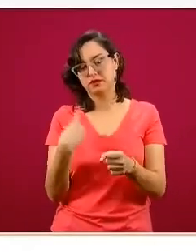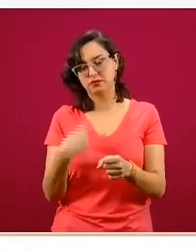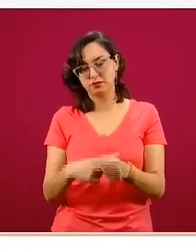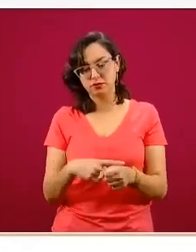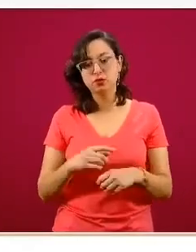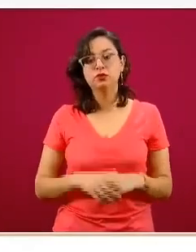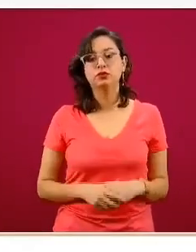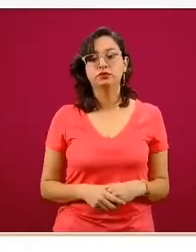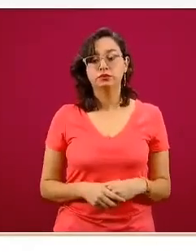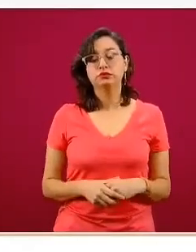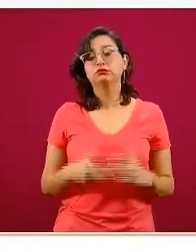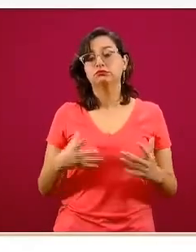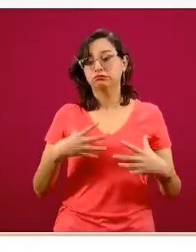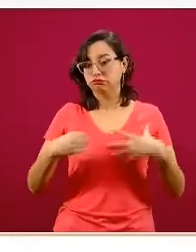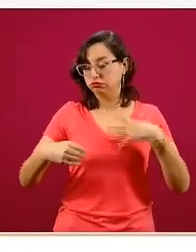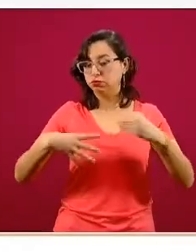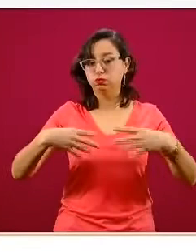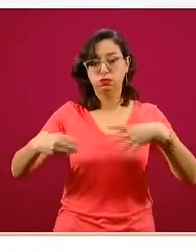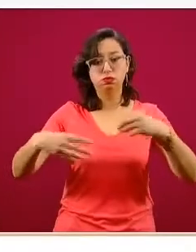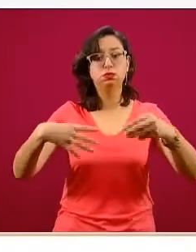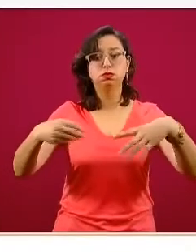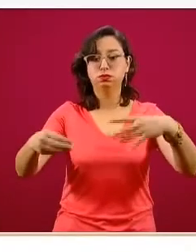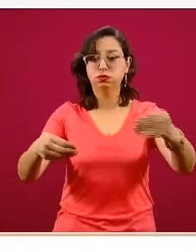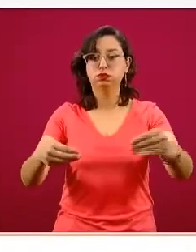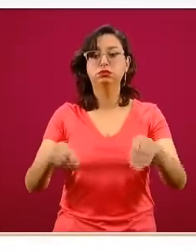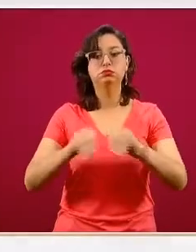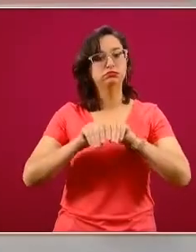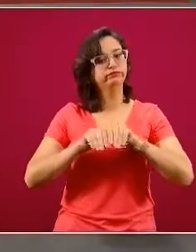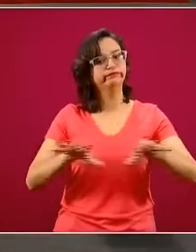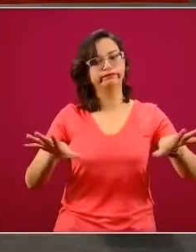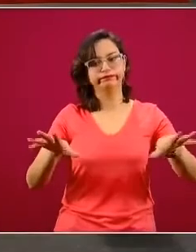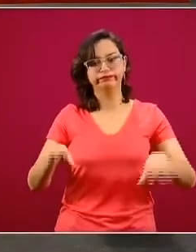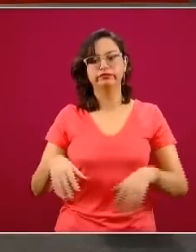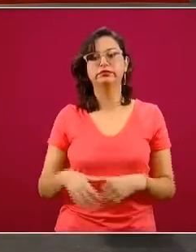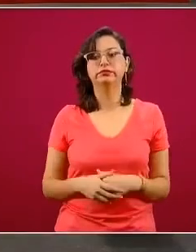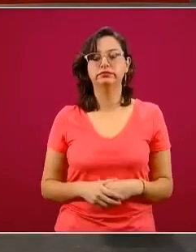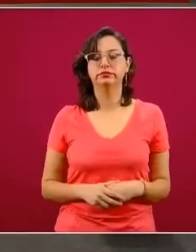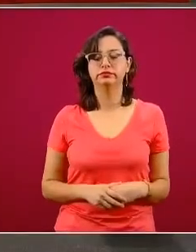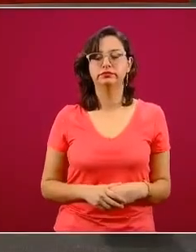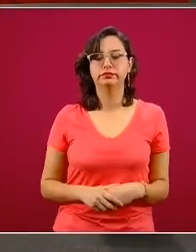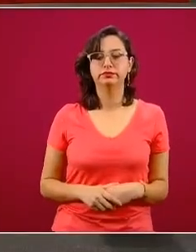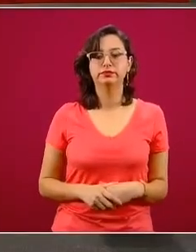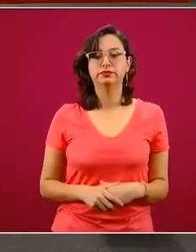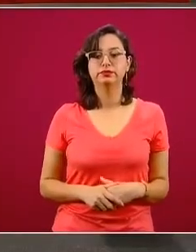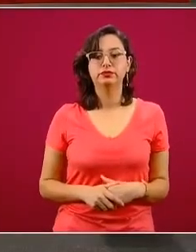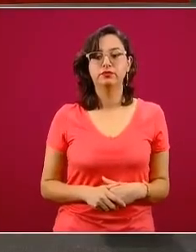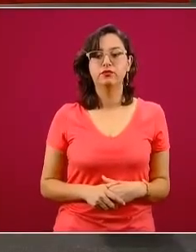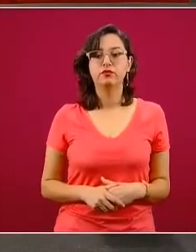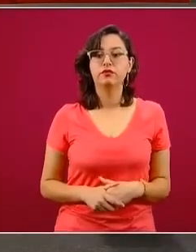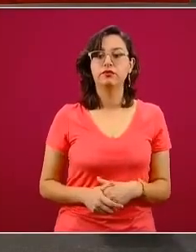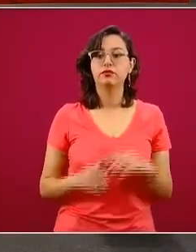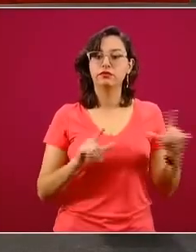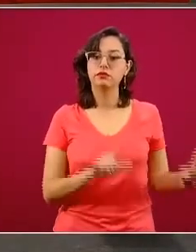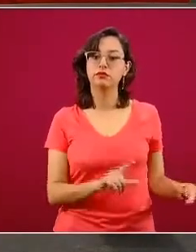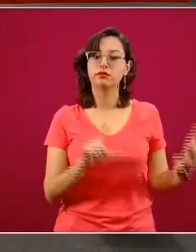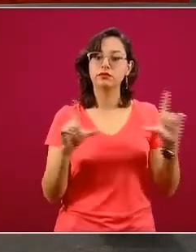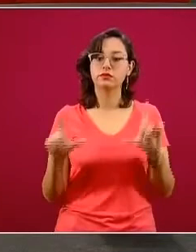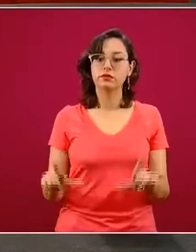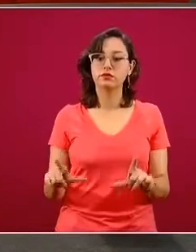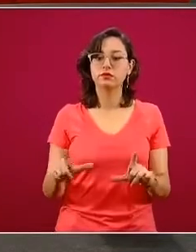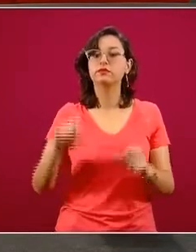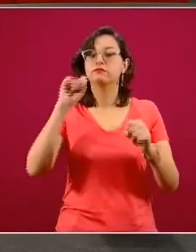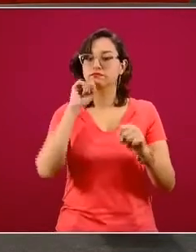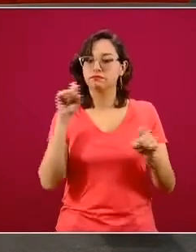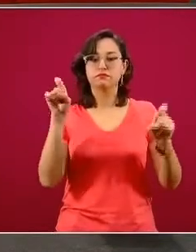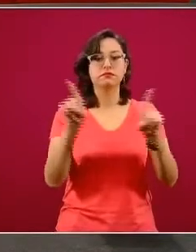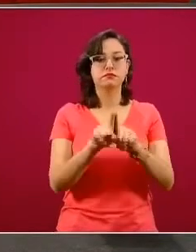teniendo importante transmisión y dispersión al interior de estos estados. En la siguiente diapositiva veremos esta